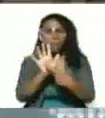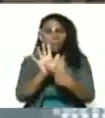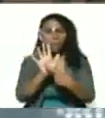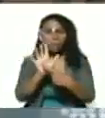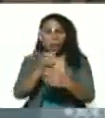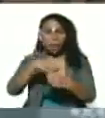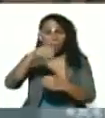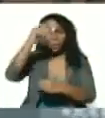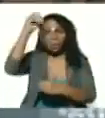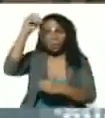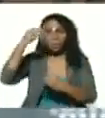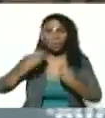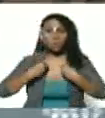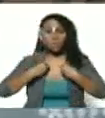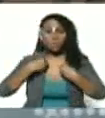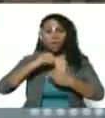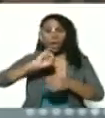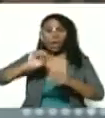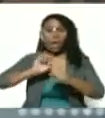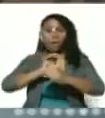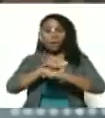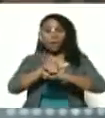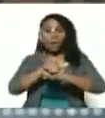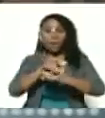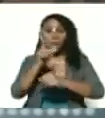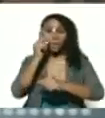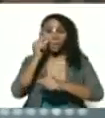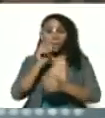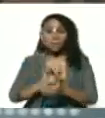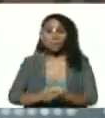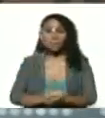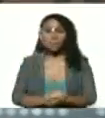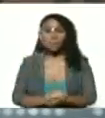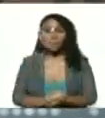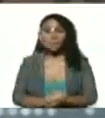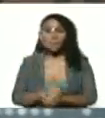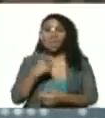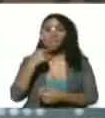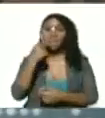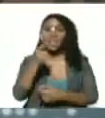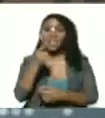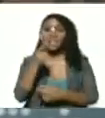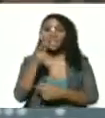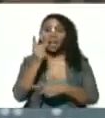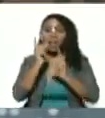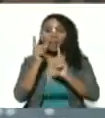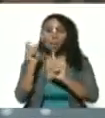espíritu inmortal de Jorge Rodríguez. Dicen los torturadores